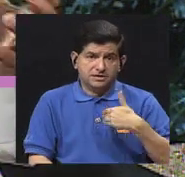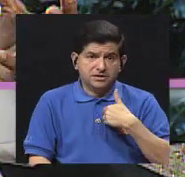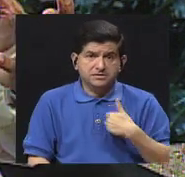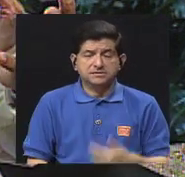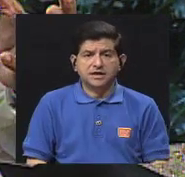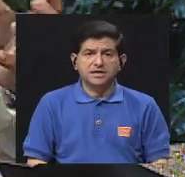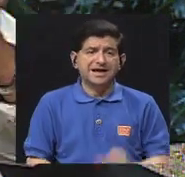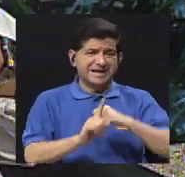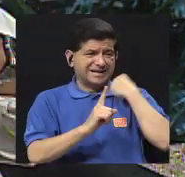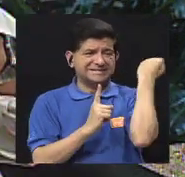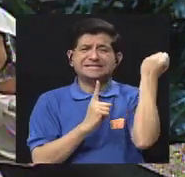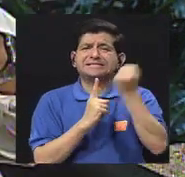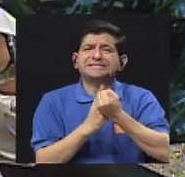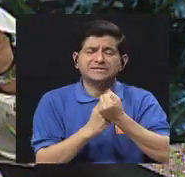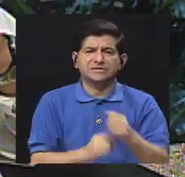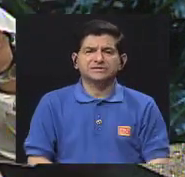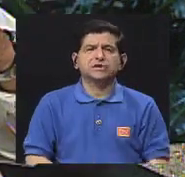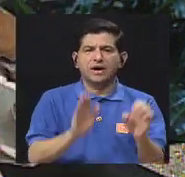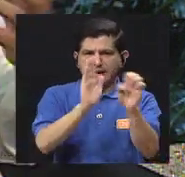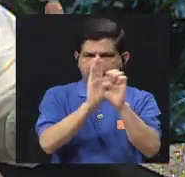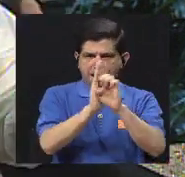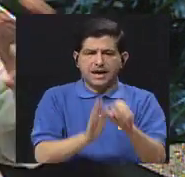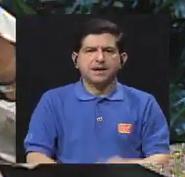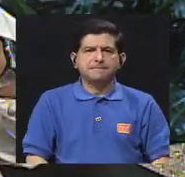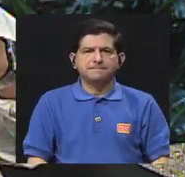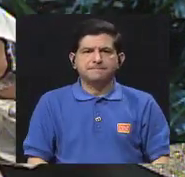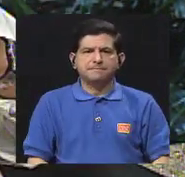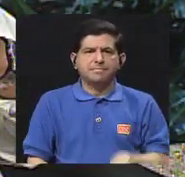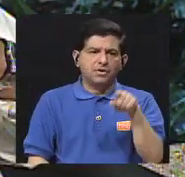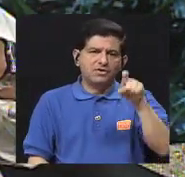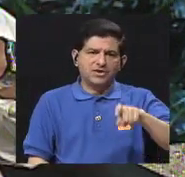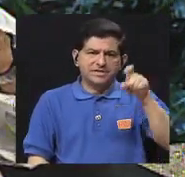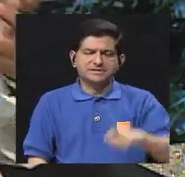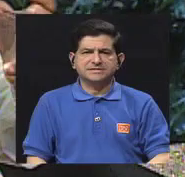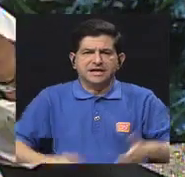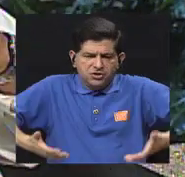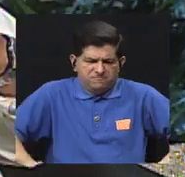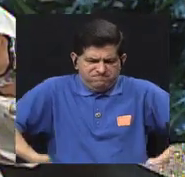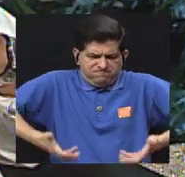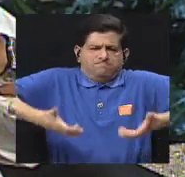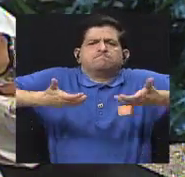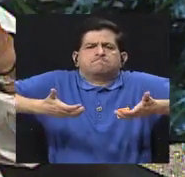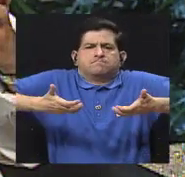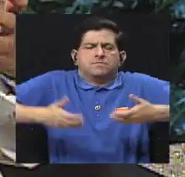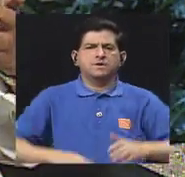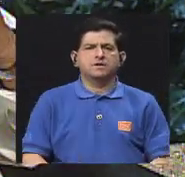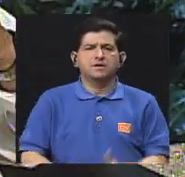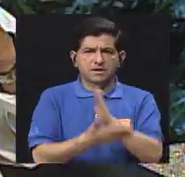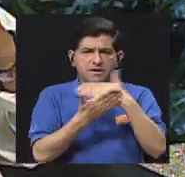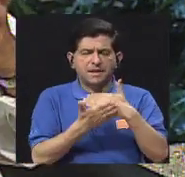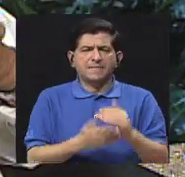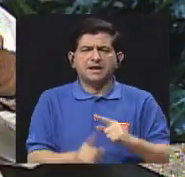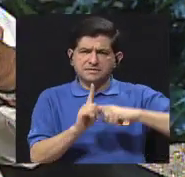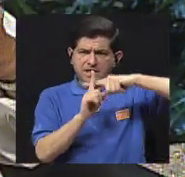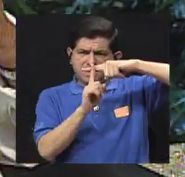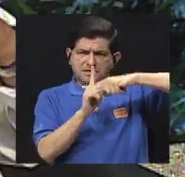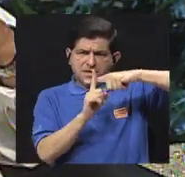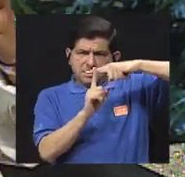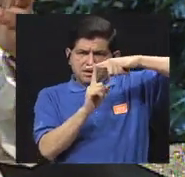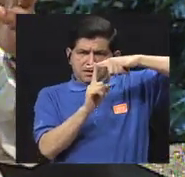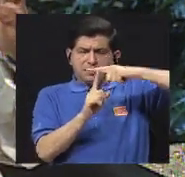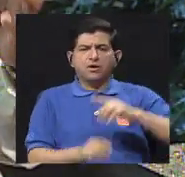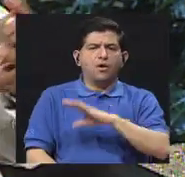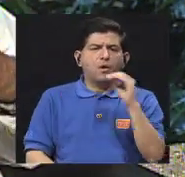condiciones, por ejemplo, de levantamientos, de carga física, la parte de temperaturas,